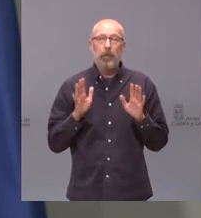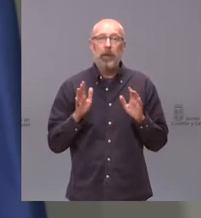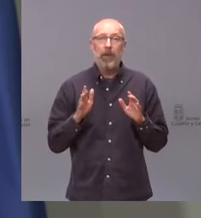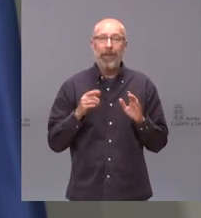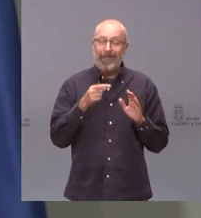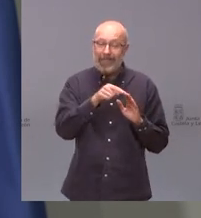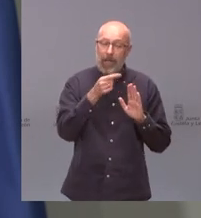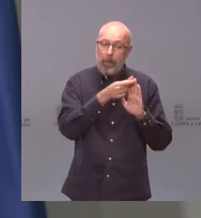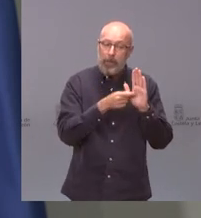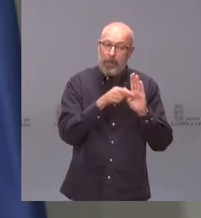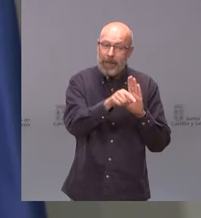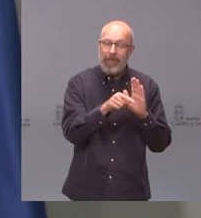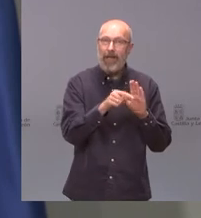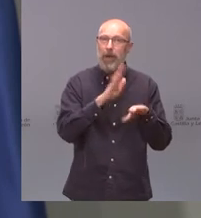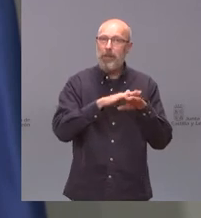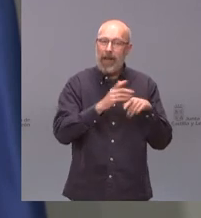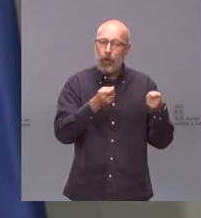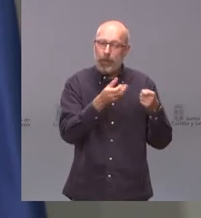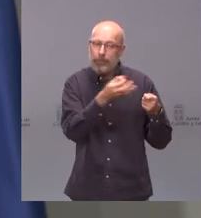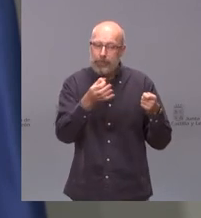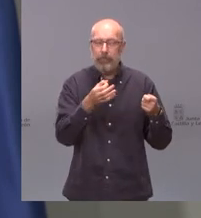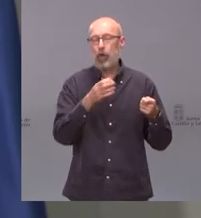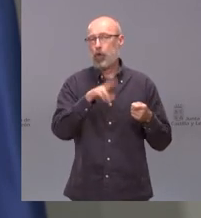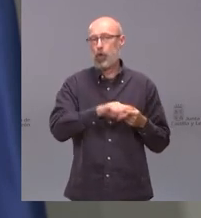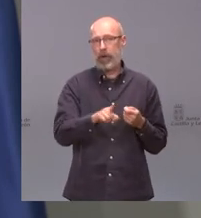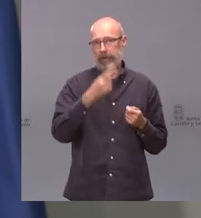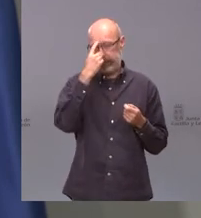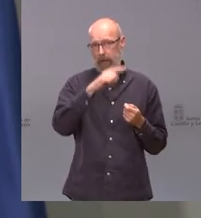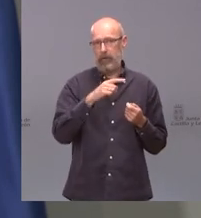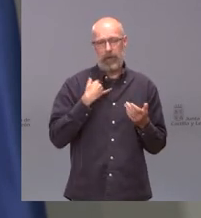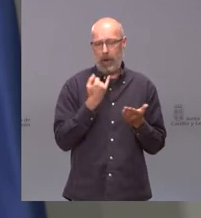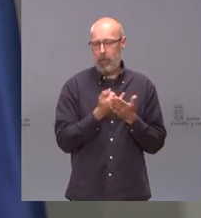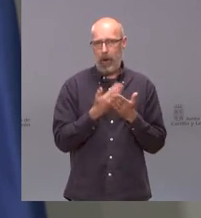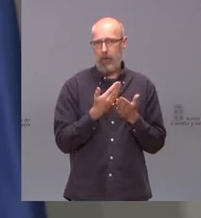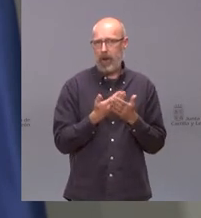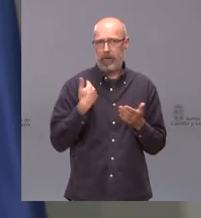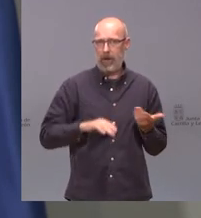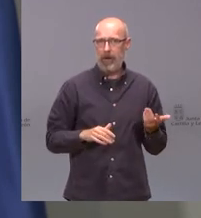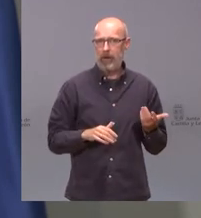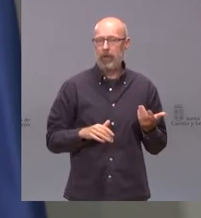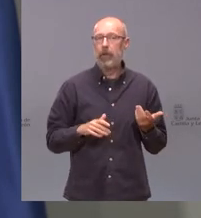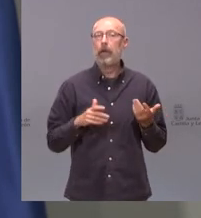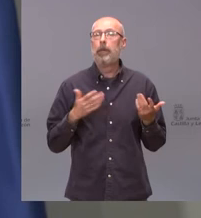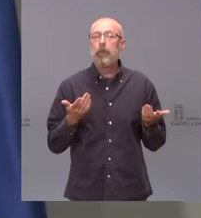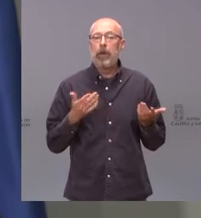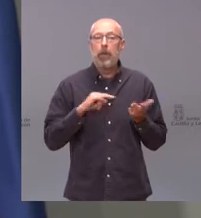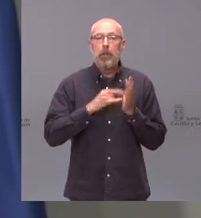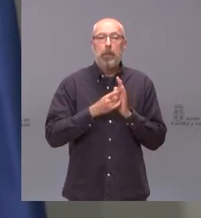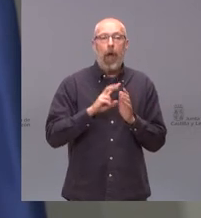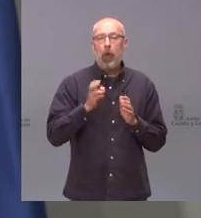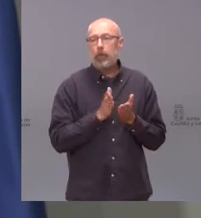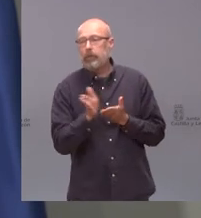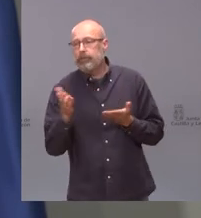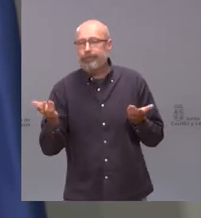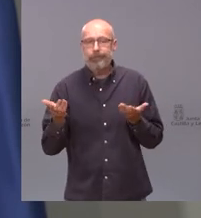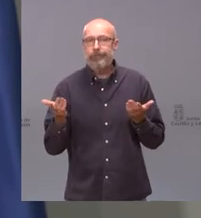medida que nosotros creemos que es más eficaz ya lo hemos demostrado pero ¿cuál es nuestro plan B? pues trasladar